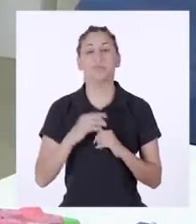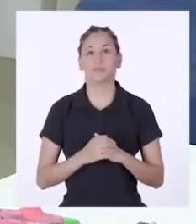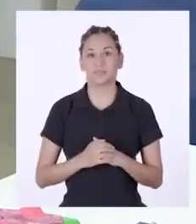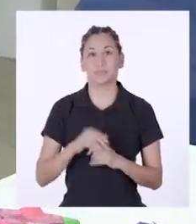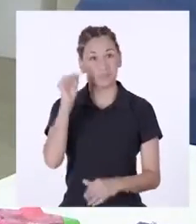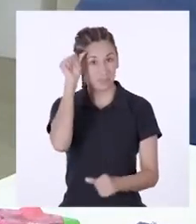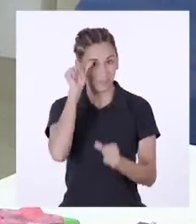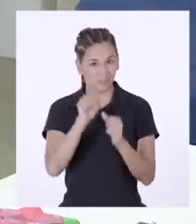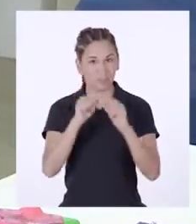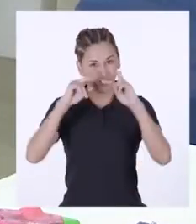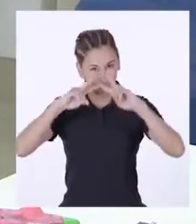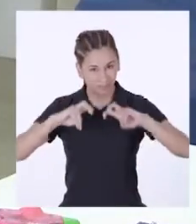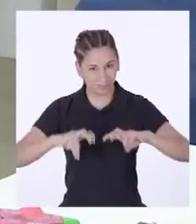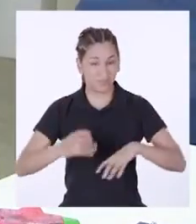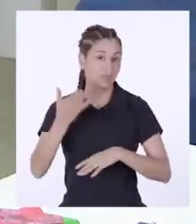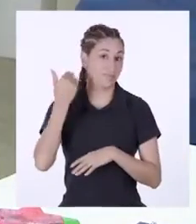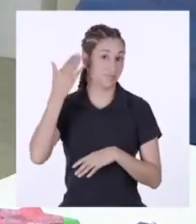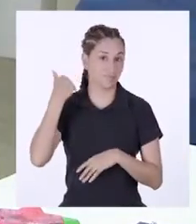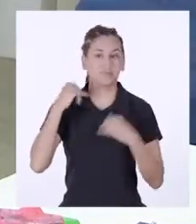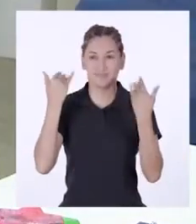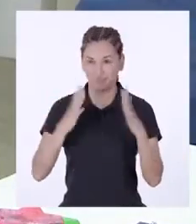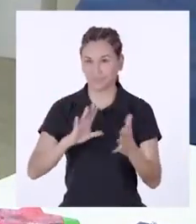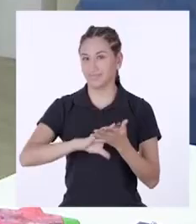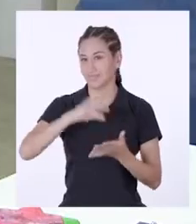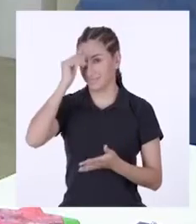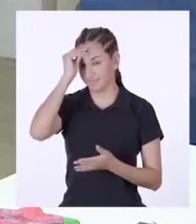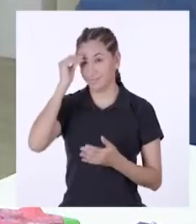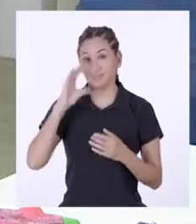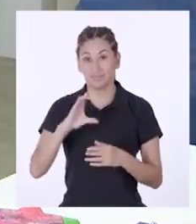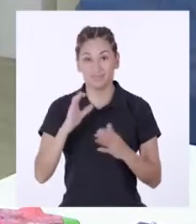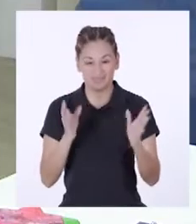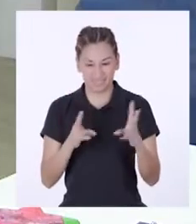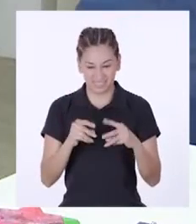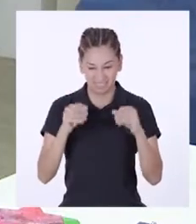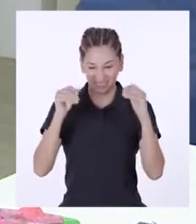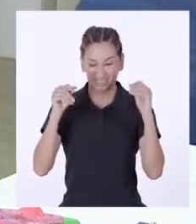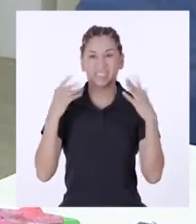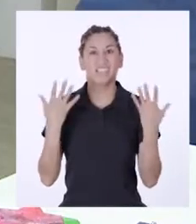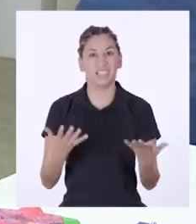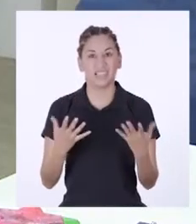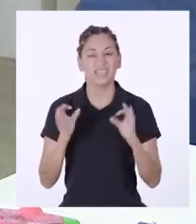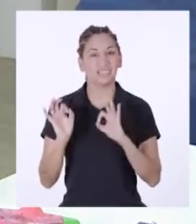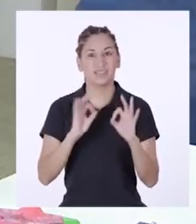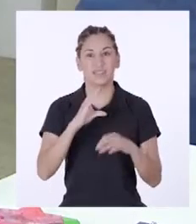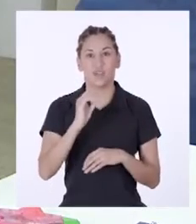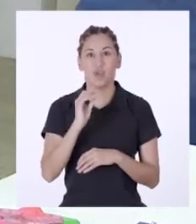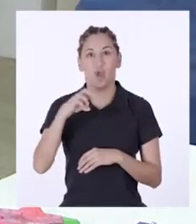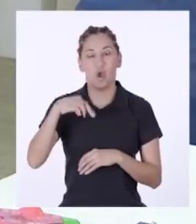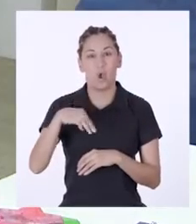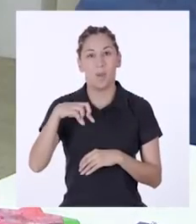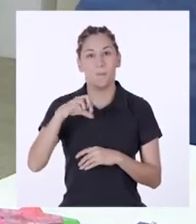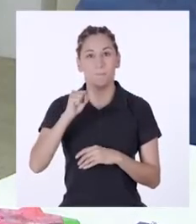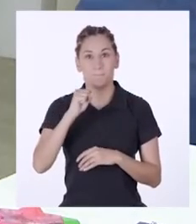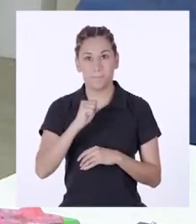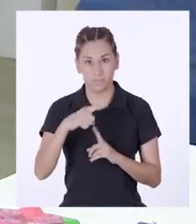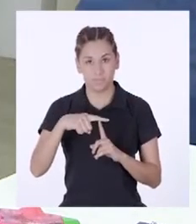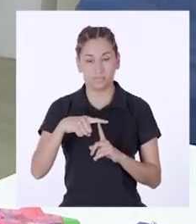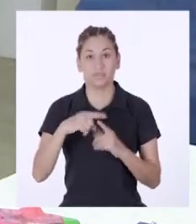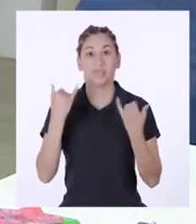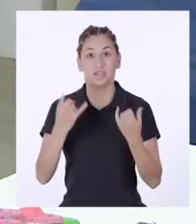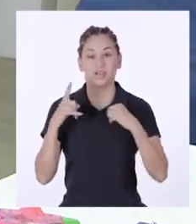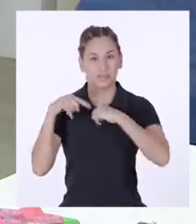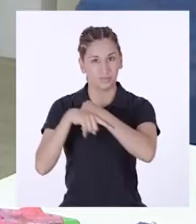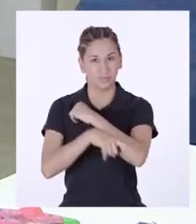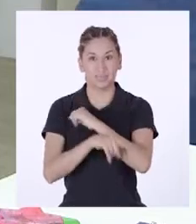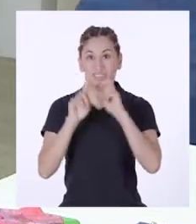Recordando nuestras investigaciones pasadas, aprendimos que el compost es el resultado del compostaje. Ahora, nos toca